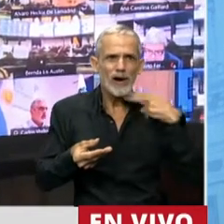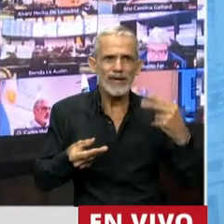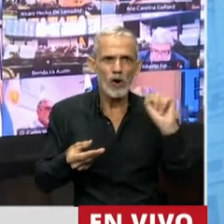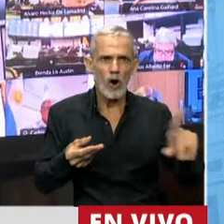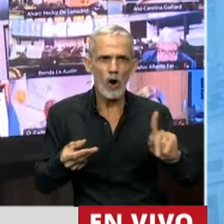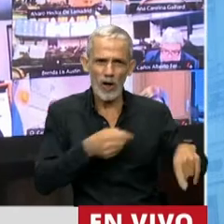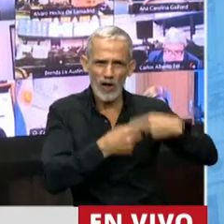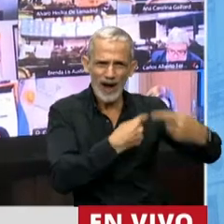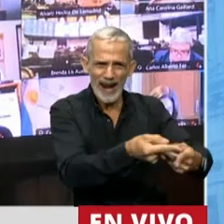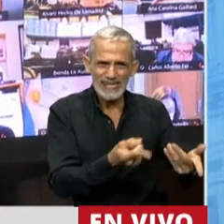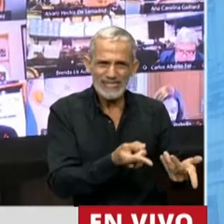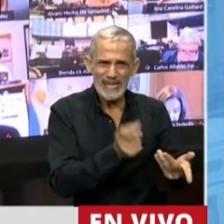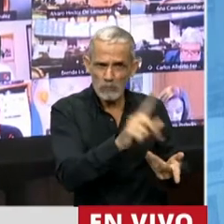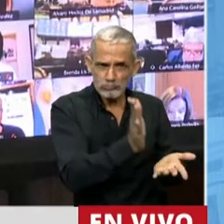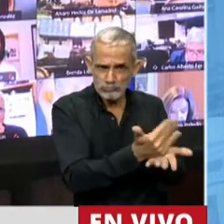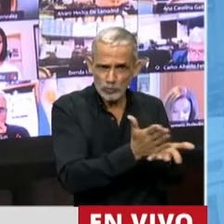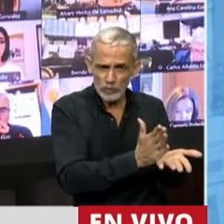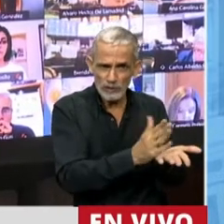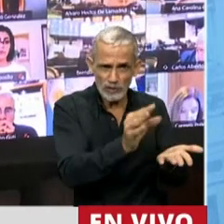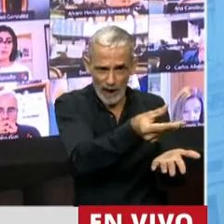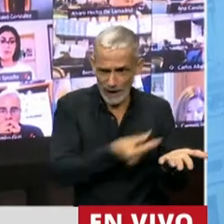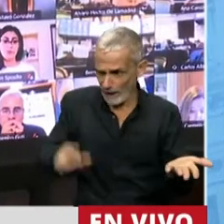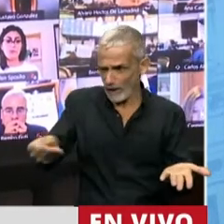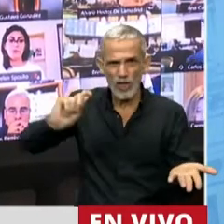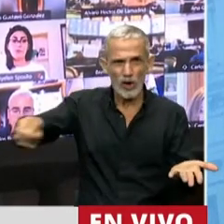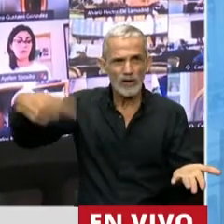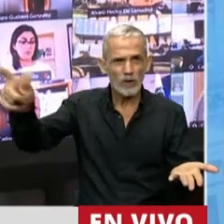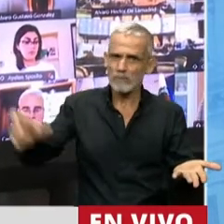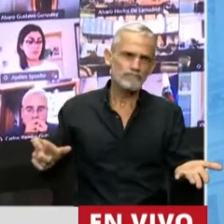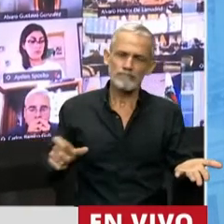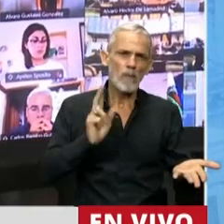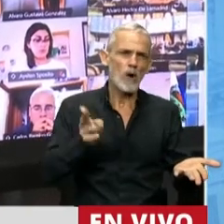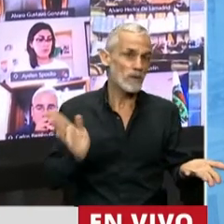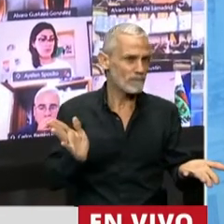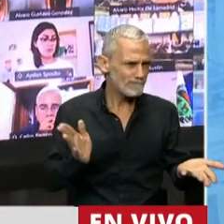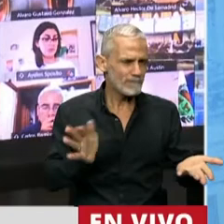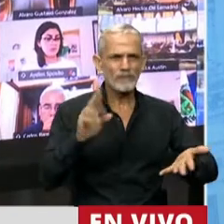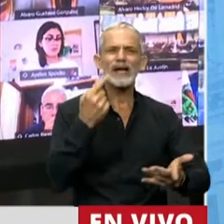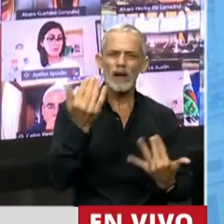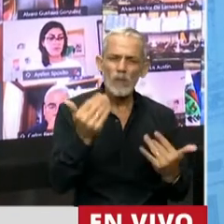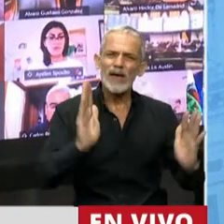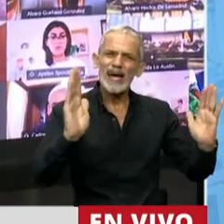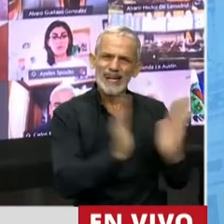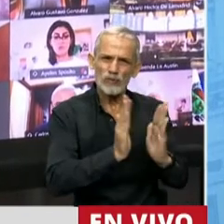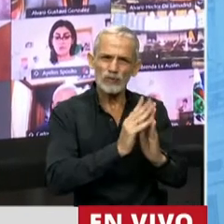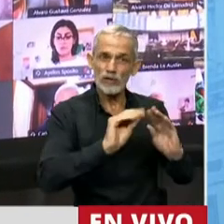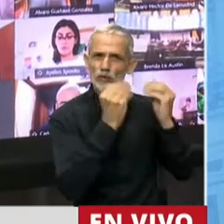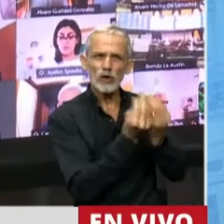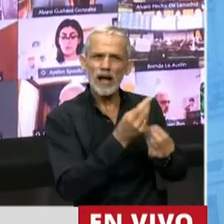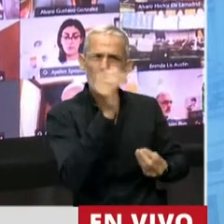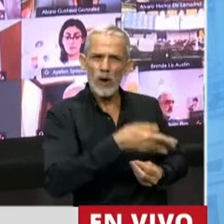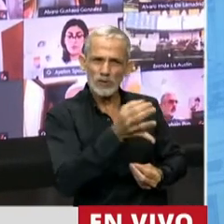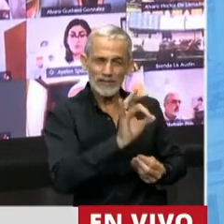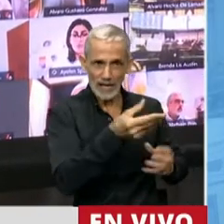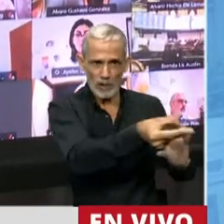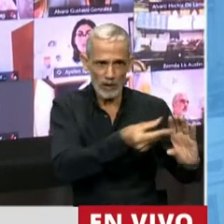explicaron bien los diputados Herrera y Lena, que acá siempre queda vigente la acción de colación, la acción de reducción. Y también, por